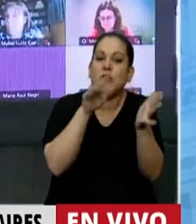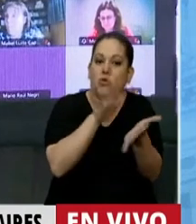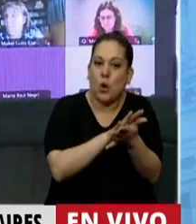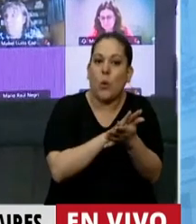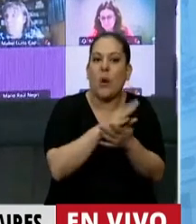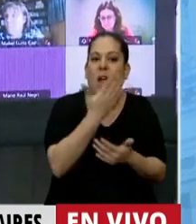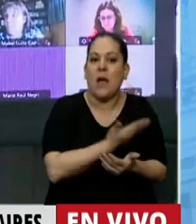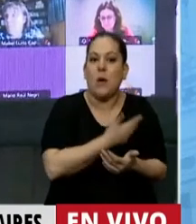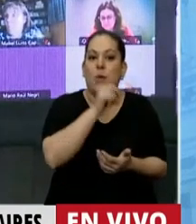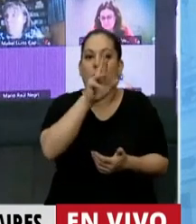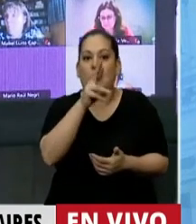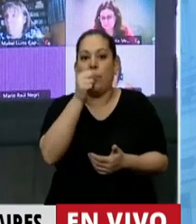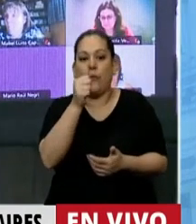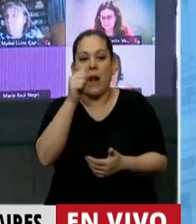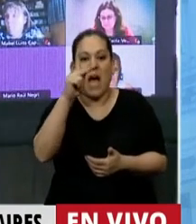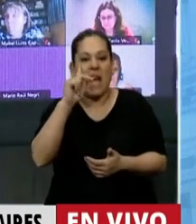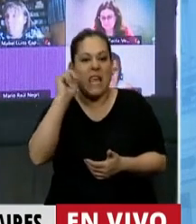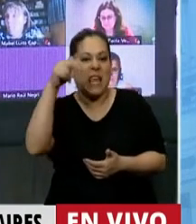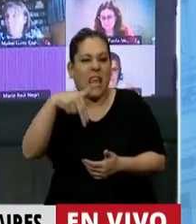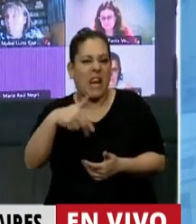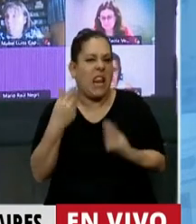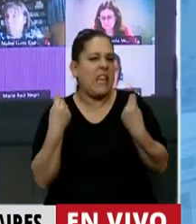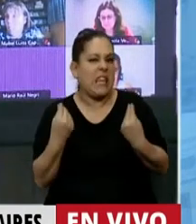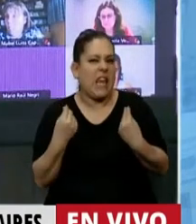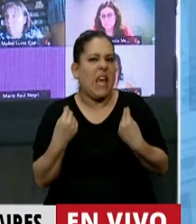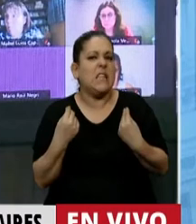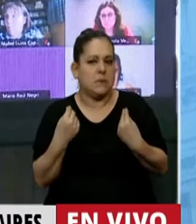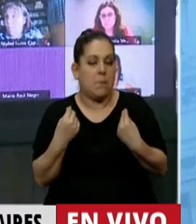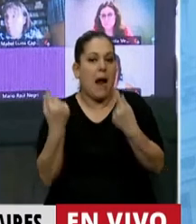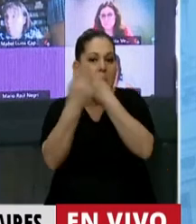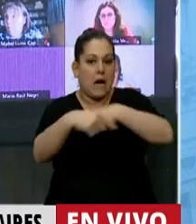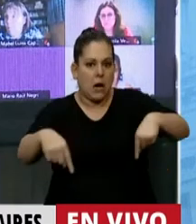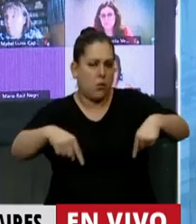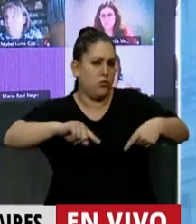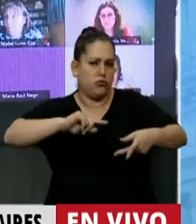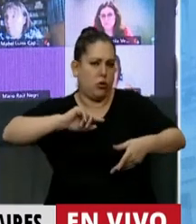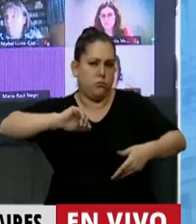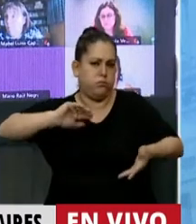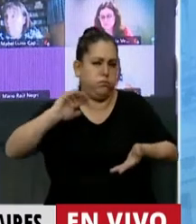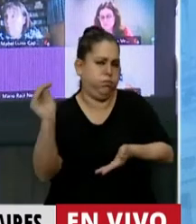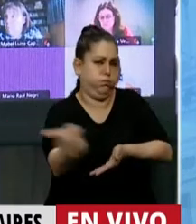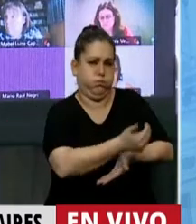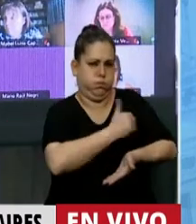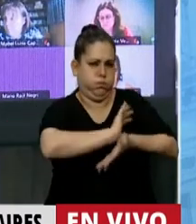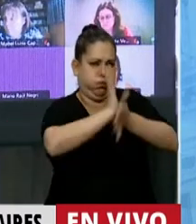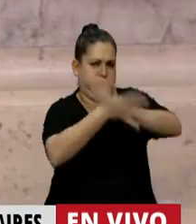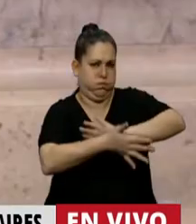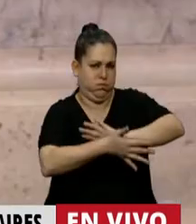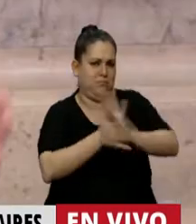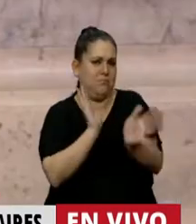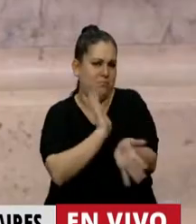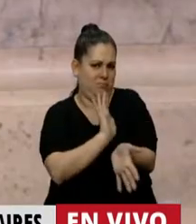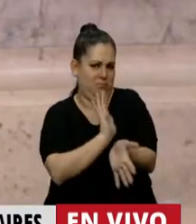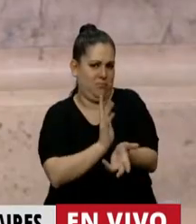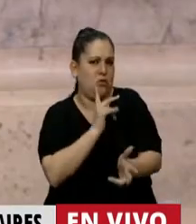fracking, que es un mecanismo de explotación de los recursos depredadores del ambiente si los hay. Entonces digo para